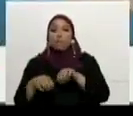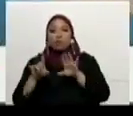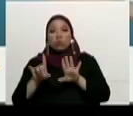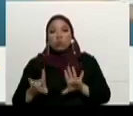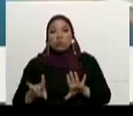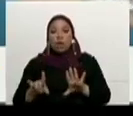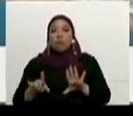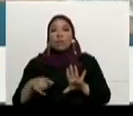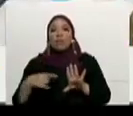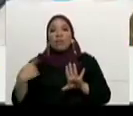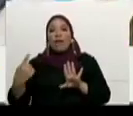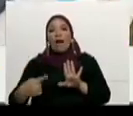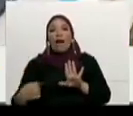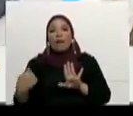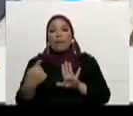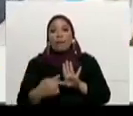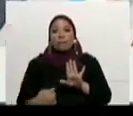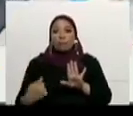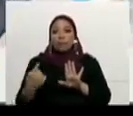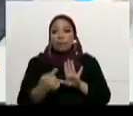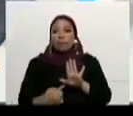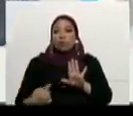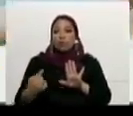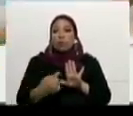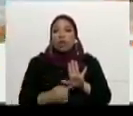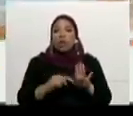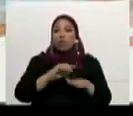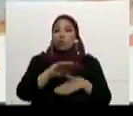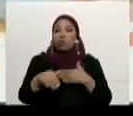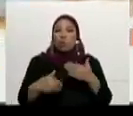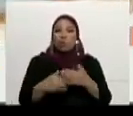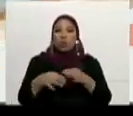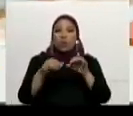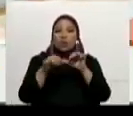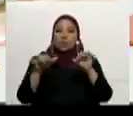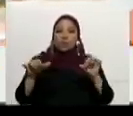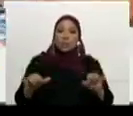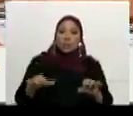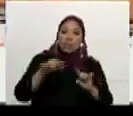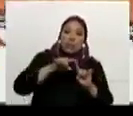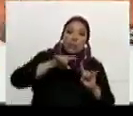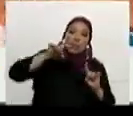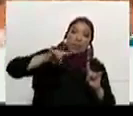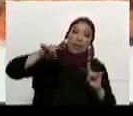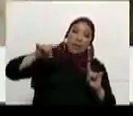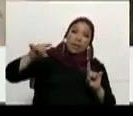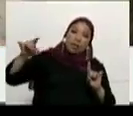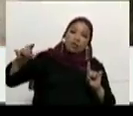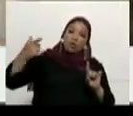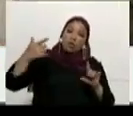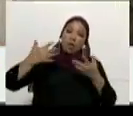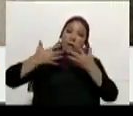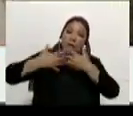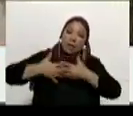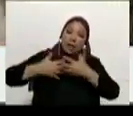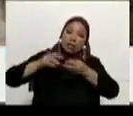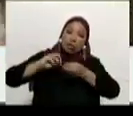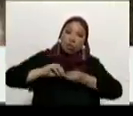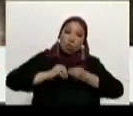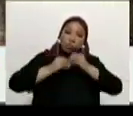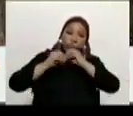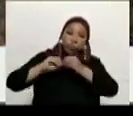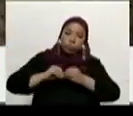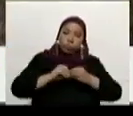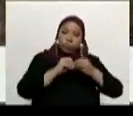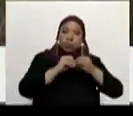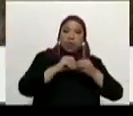todo el sistema eléctrico, el sistema de comando y control, todo el mantenimiento general e integral de la planta. También se entregaron